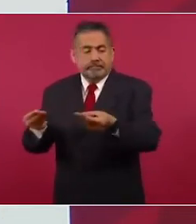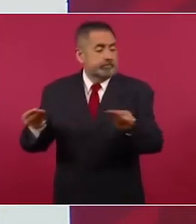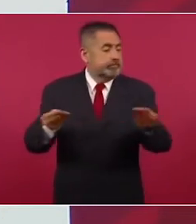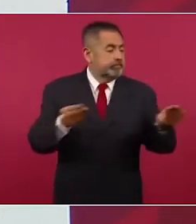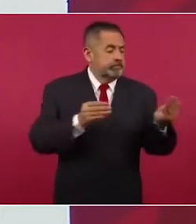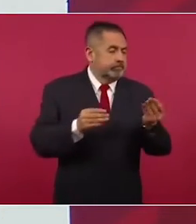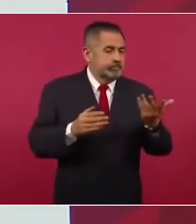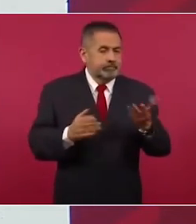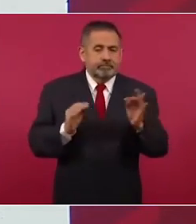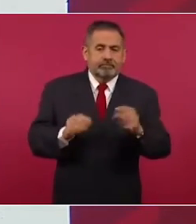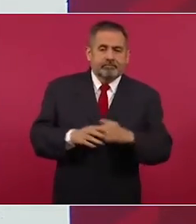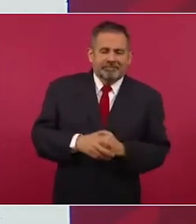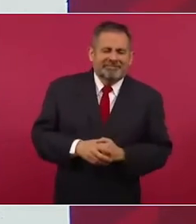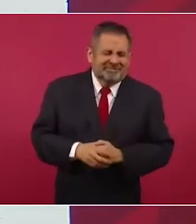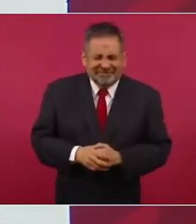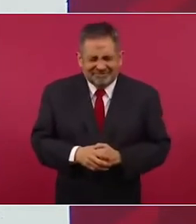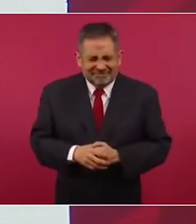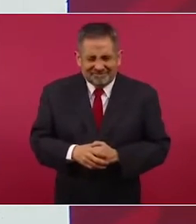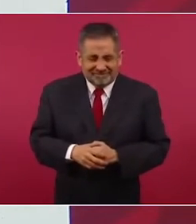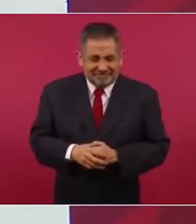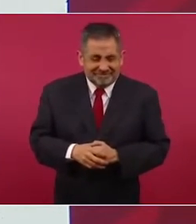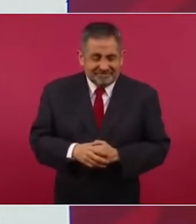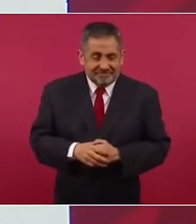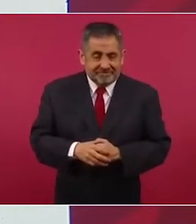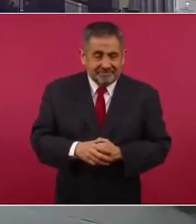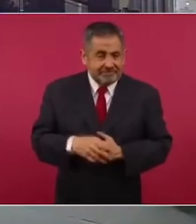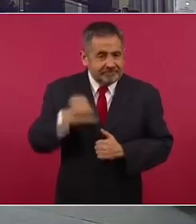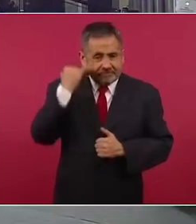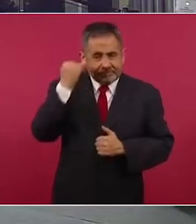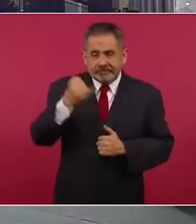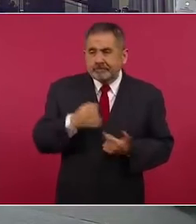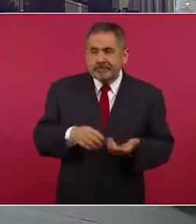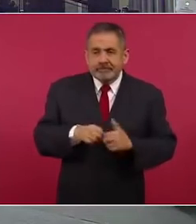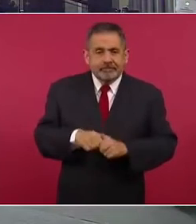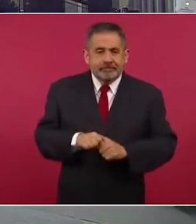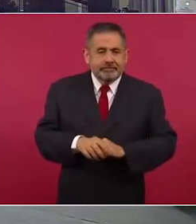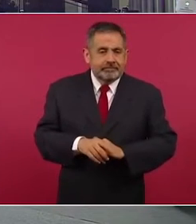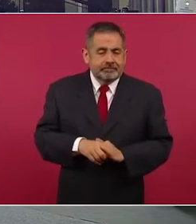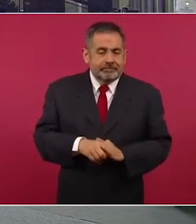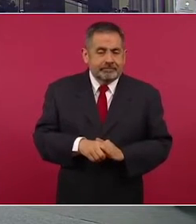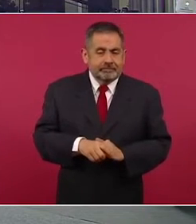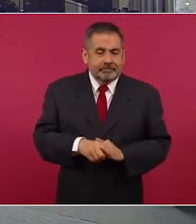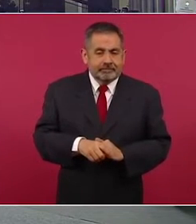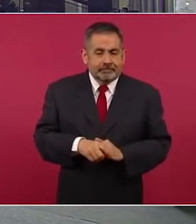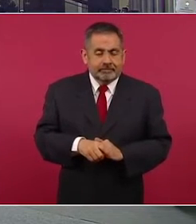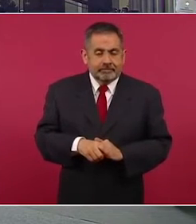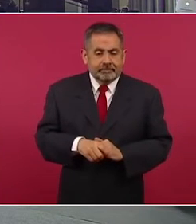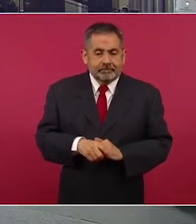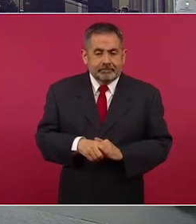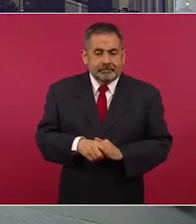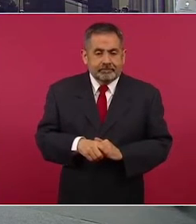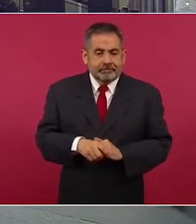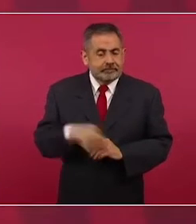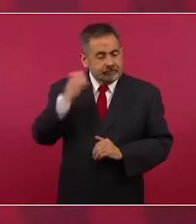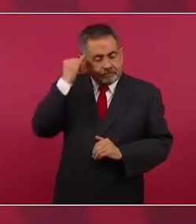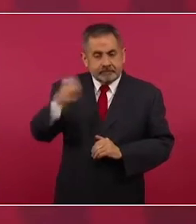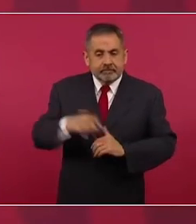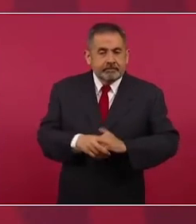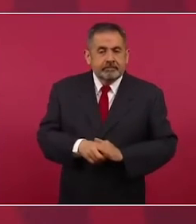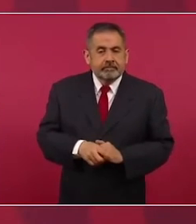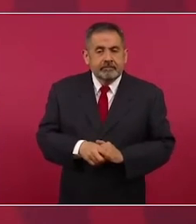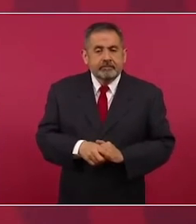si en una circunstancia